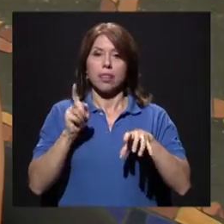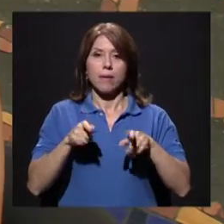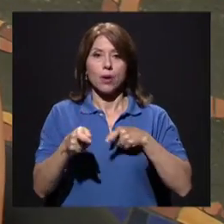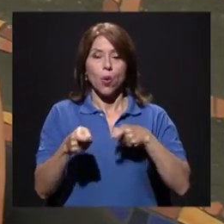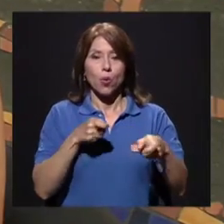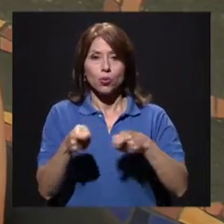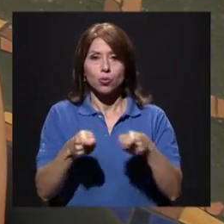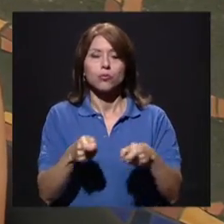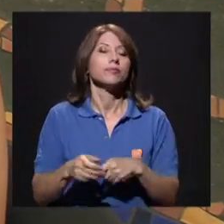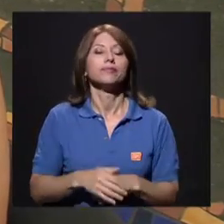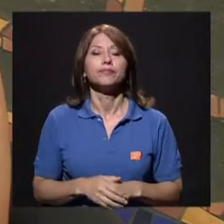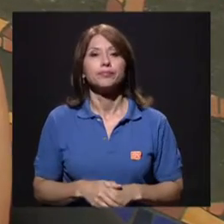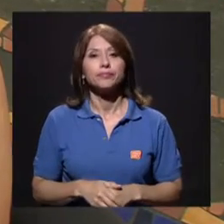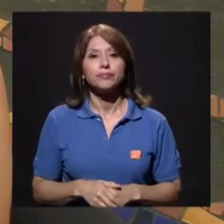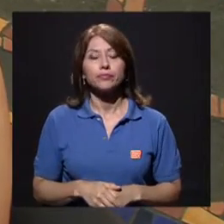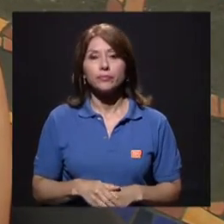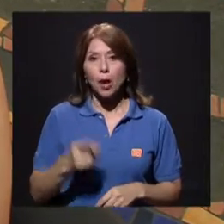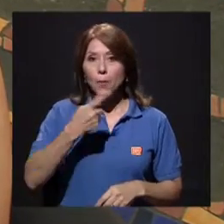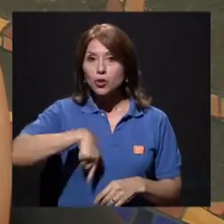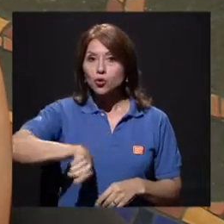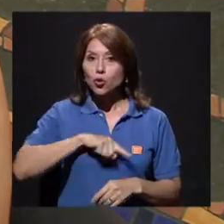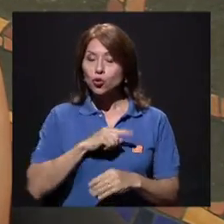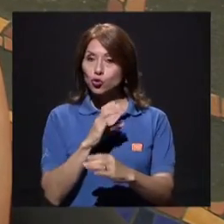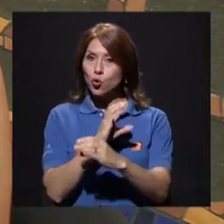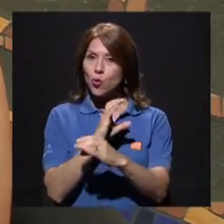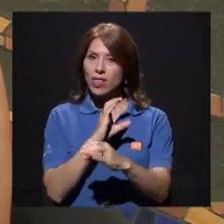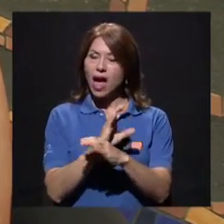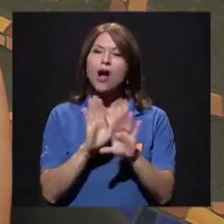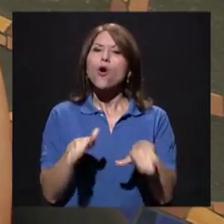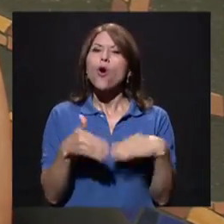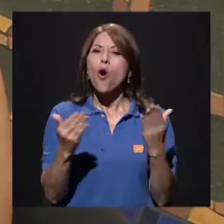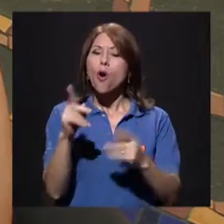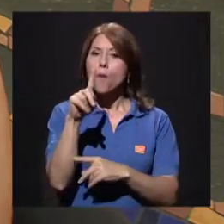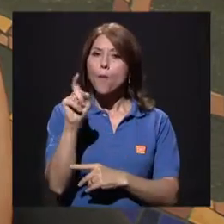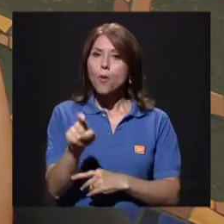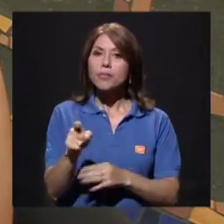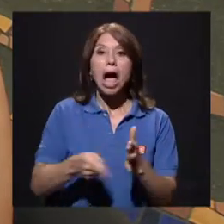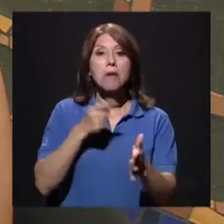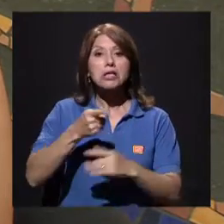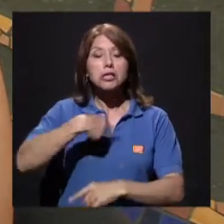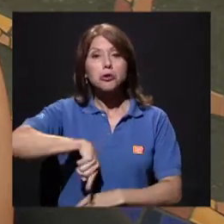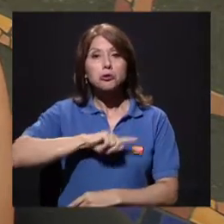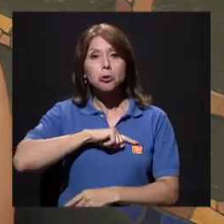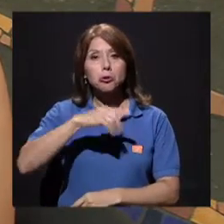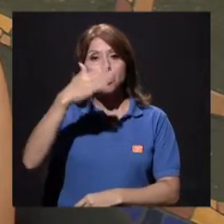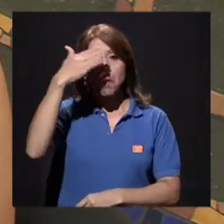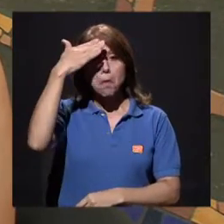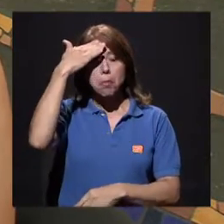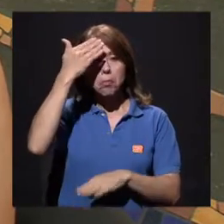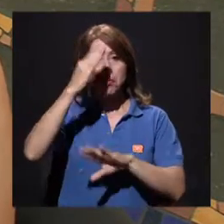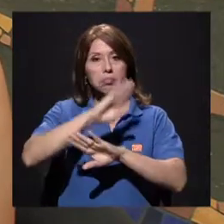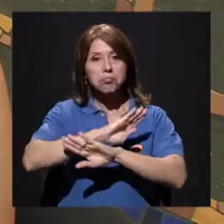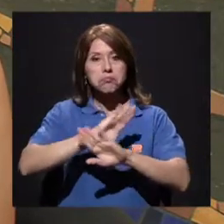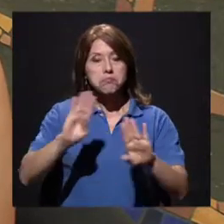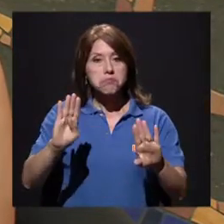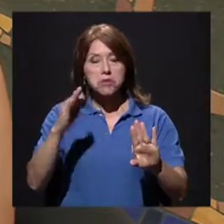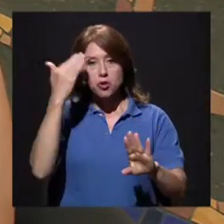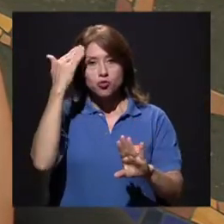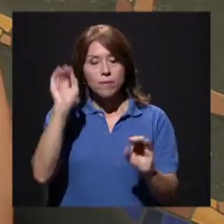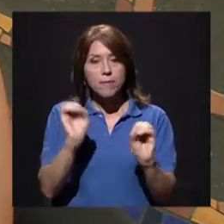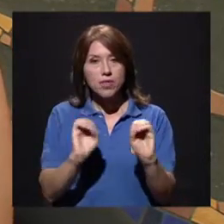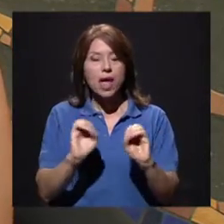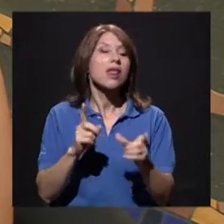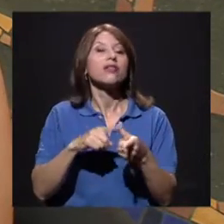¿Cómo logramos ese cuidarnos, verdad? Porque a veces desde el desconocimiento nosotros empezamos a practicar alguna actividad.